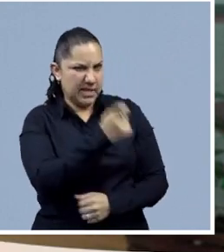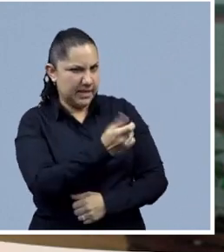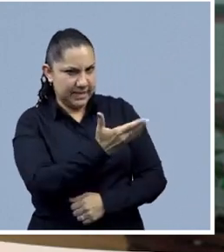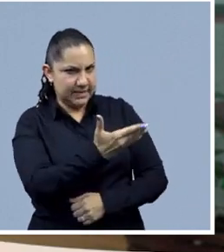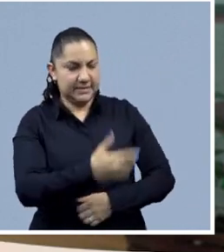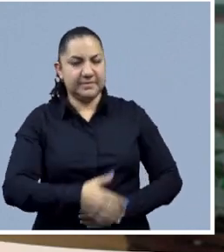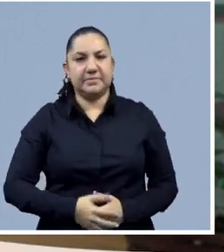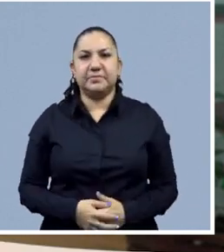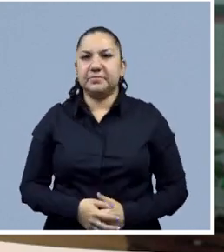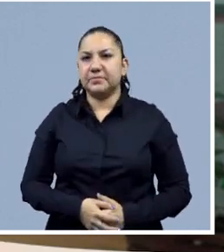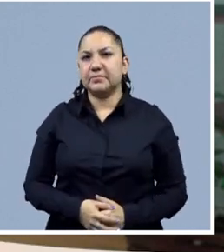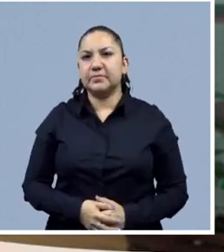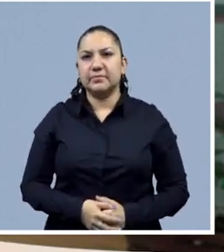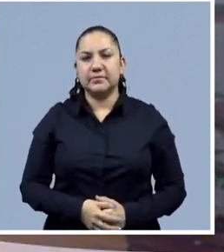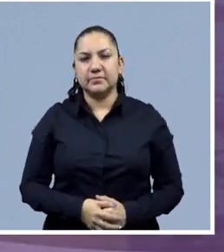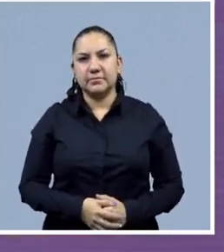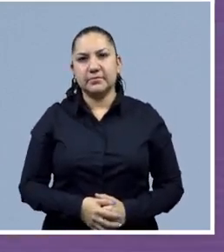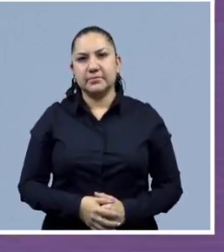Zaira. Vamos a verla.